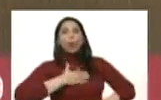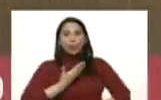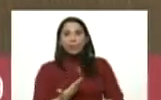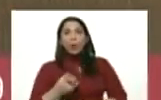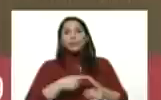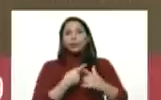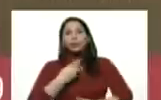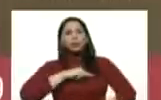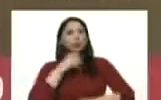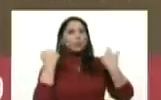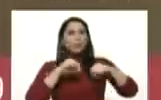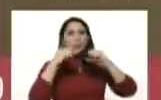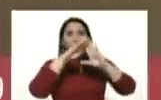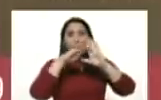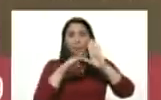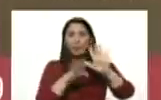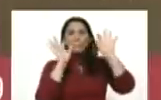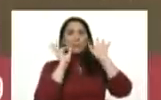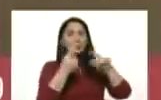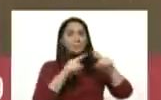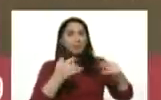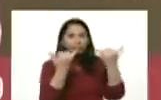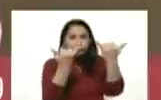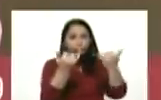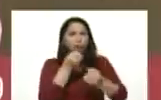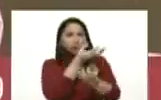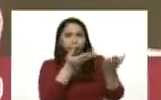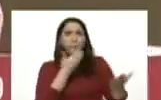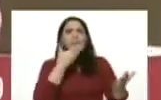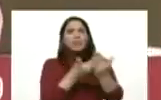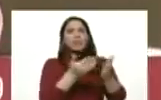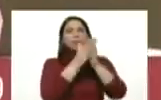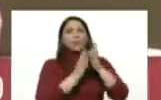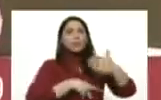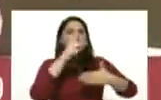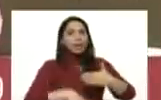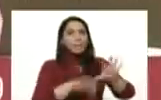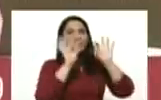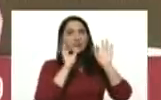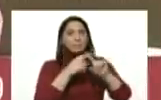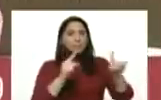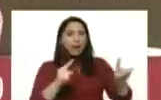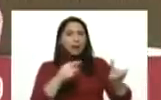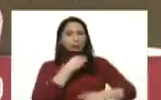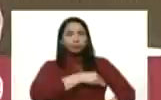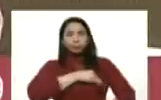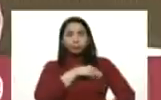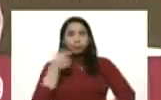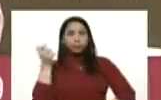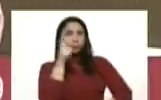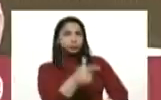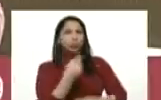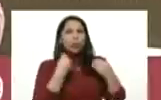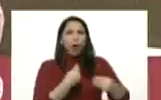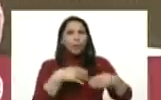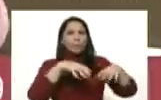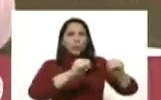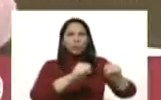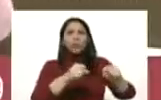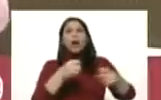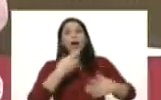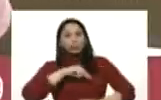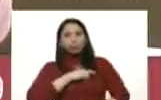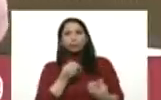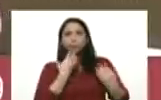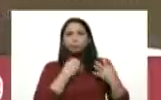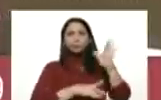preparado ese manual especial ahorita que usted ha pedido un plan especial de la misión transporte que está, bueno,